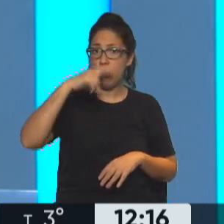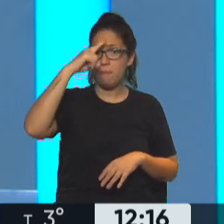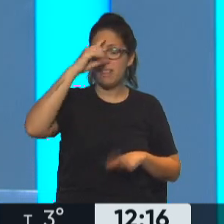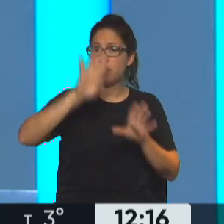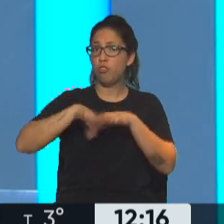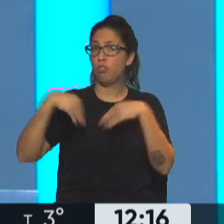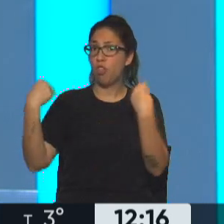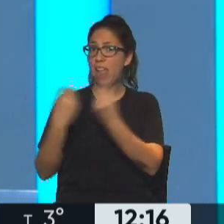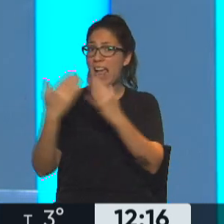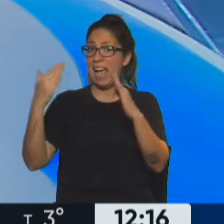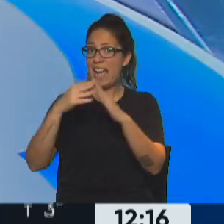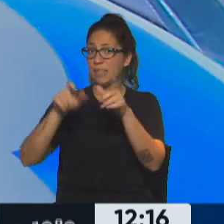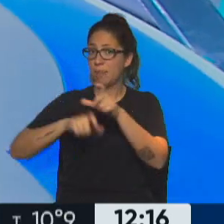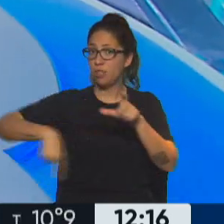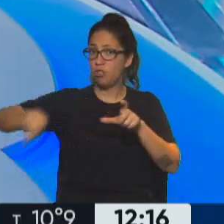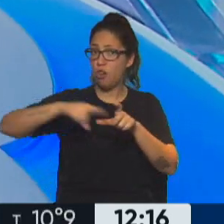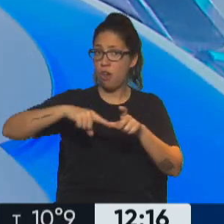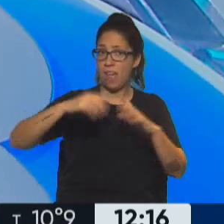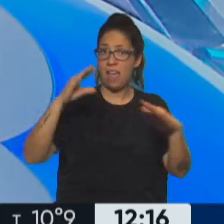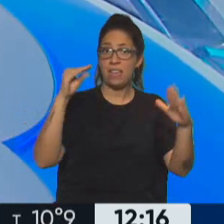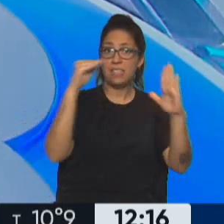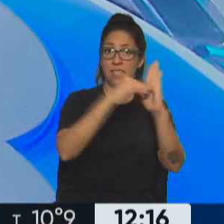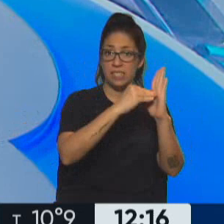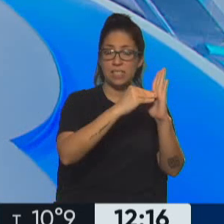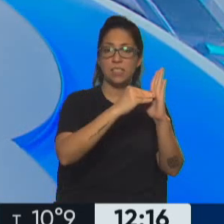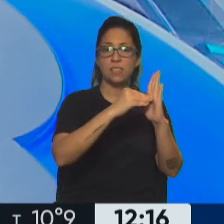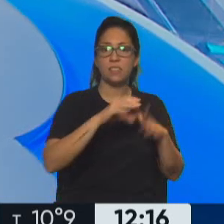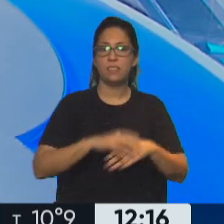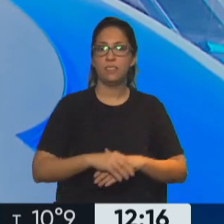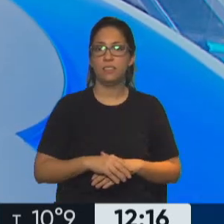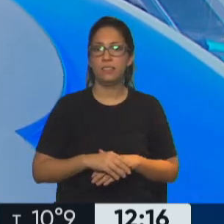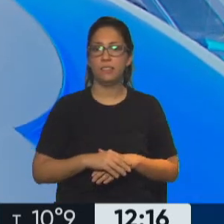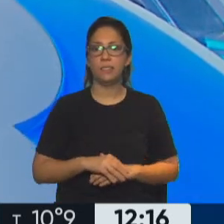total de los integrantes de la familia o del hogar donde reciben el servicio. Bien.